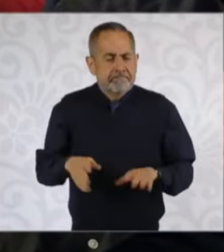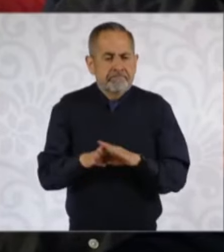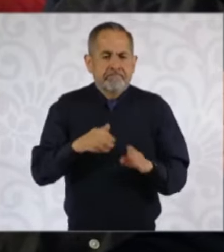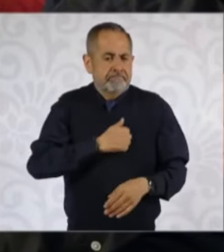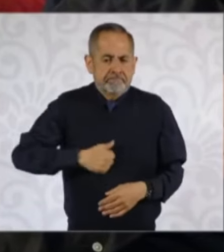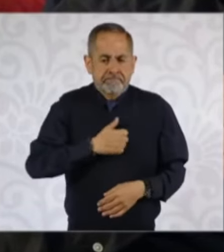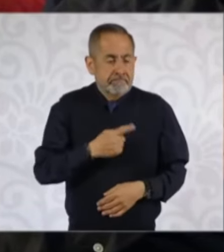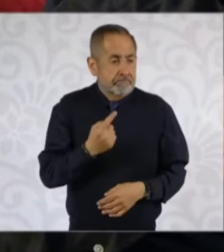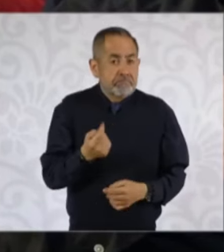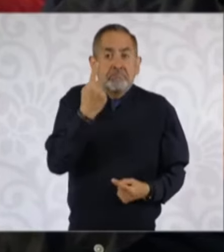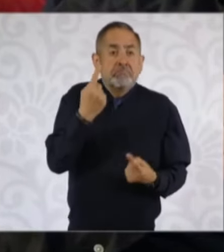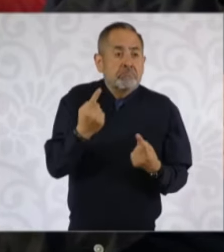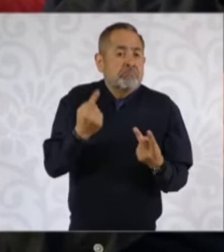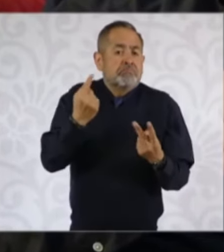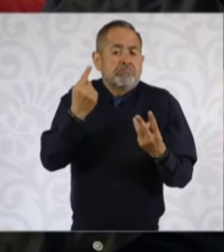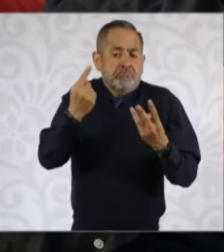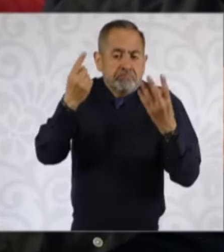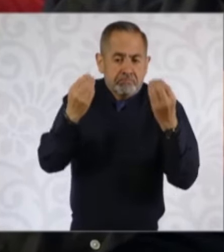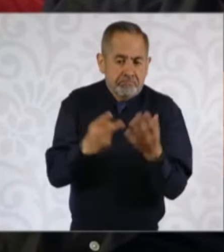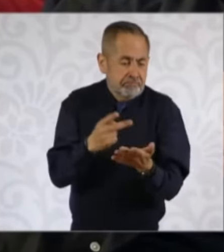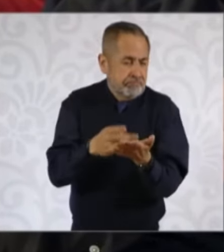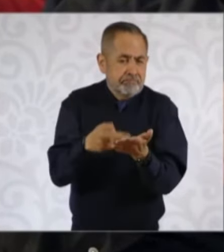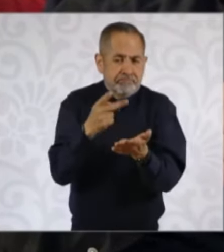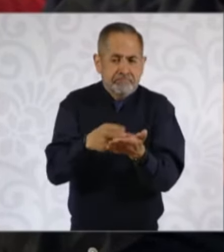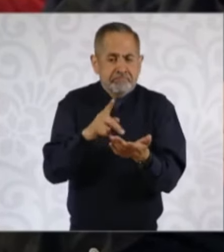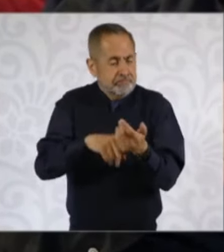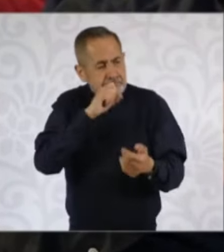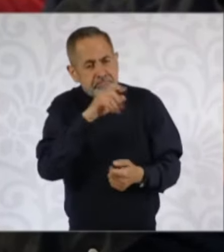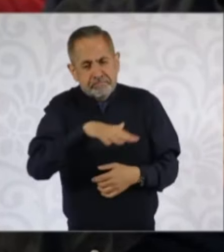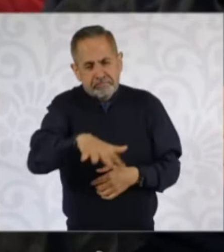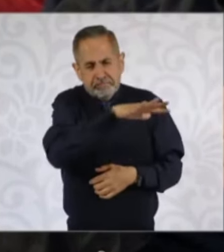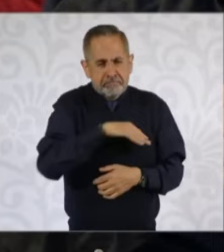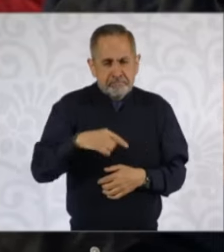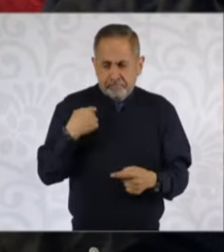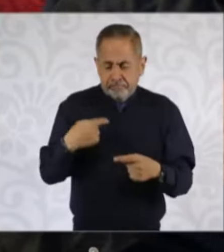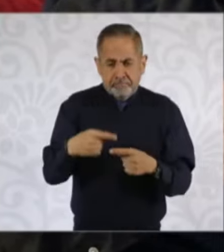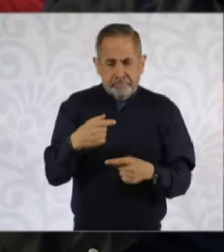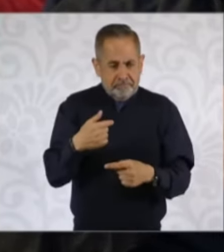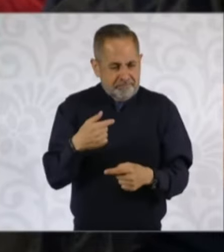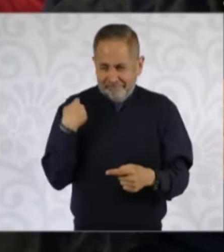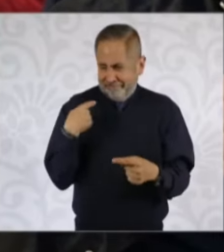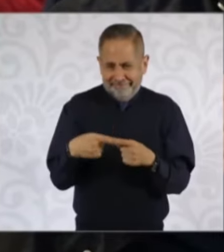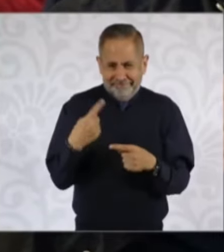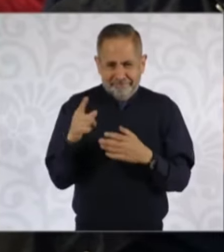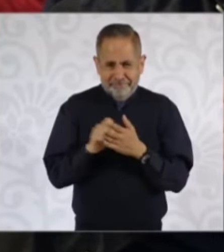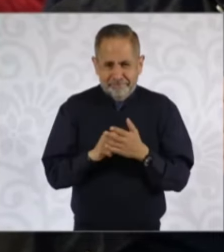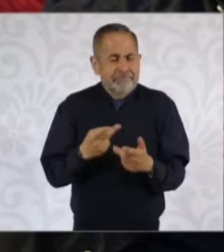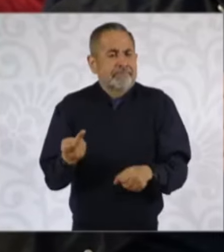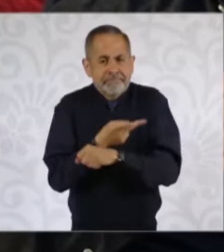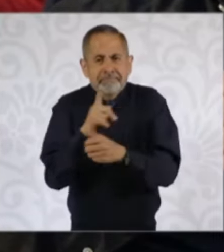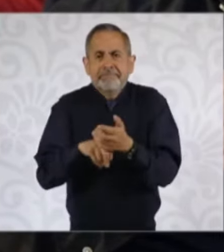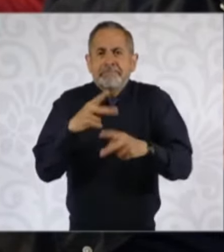Lamentablemente no es la primera ocasión que sucede, que se reporta esto en este sexenio. Insistirle un poco qué se hará,